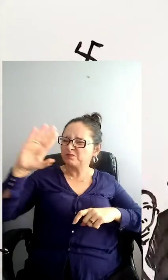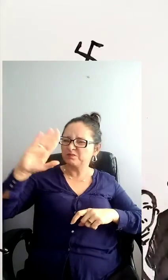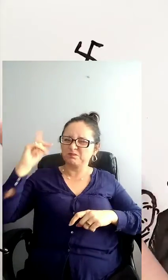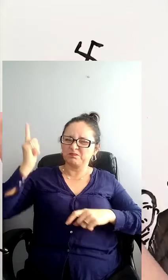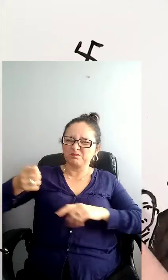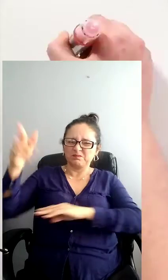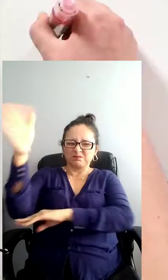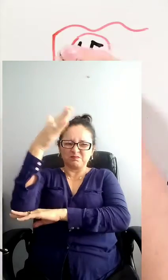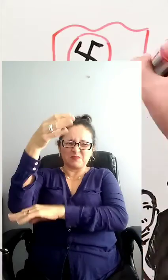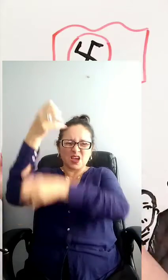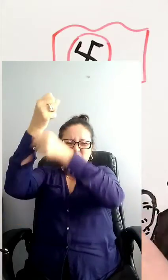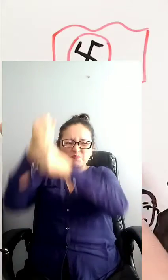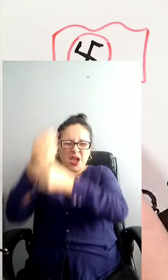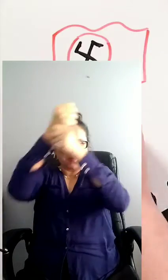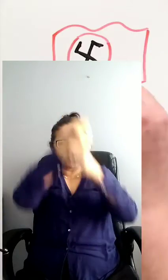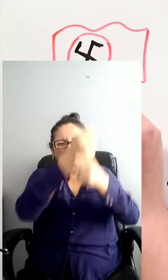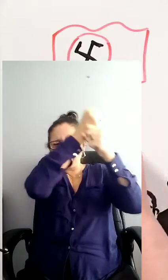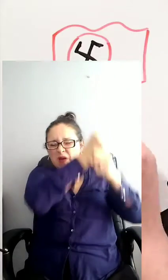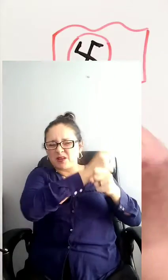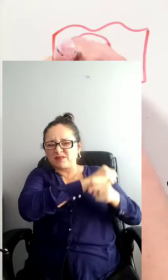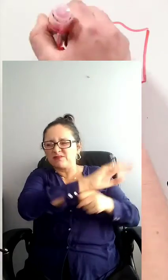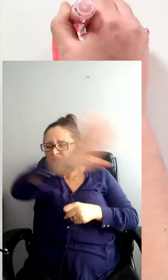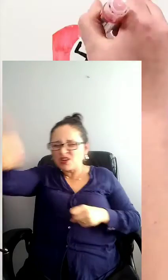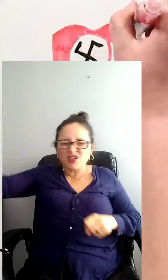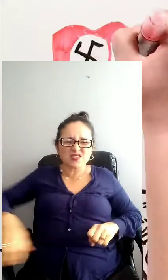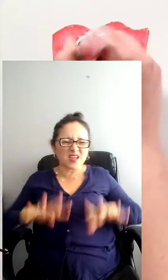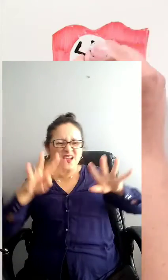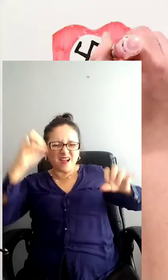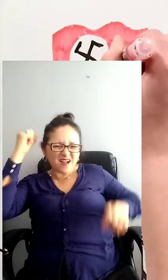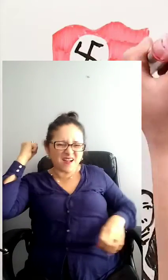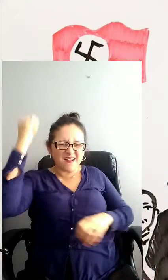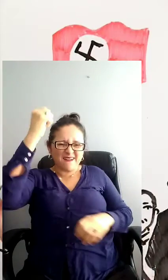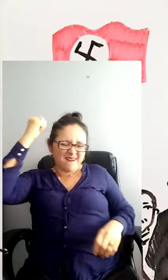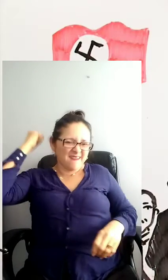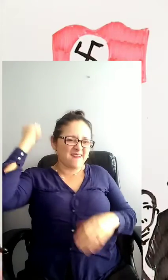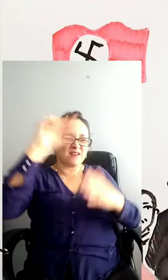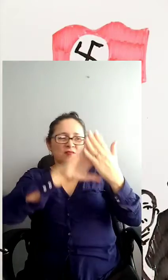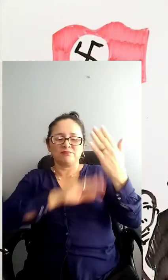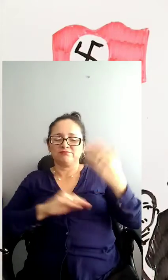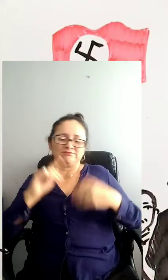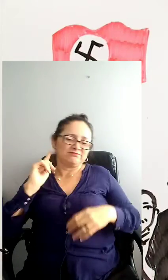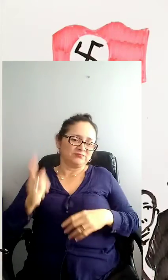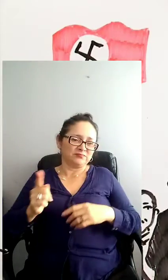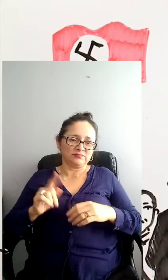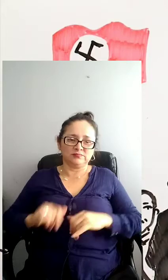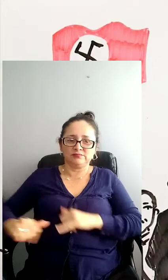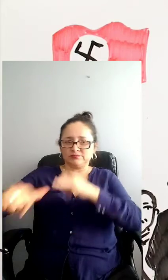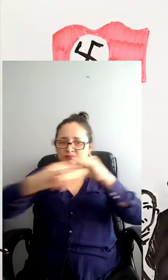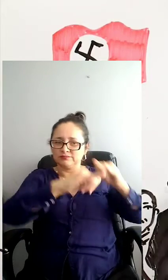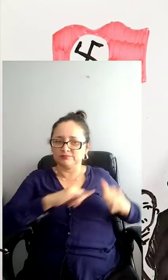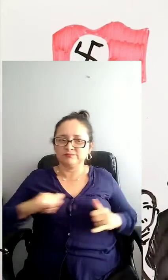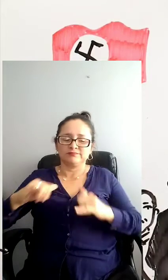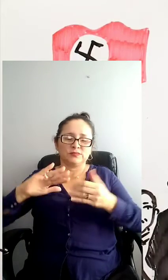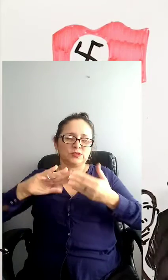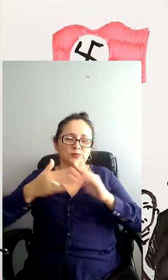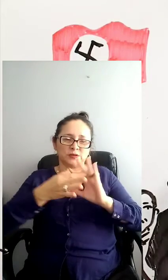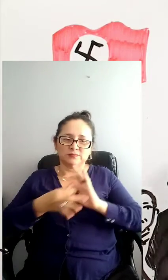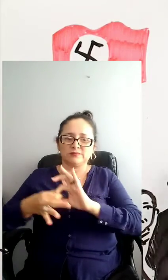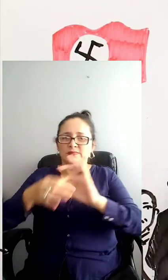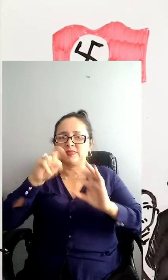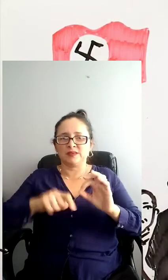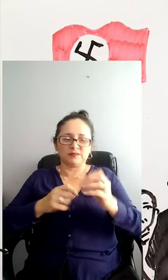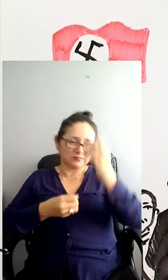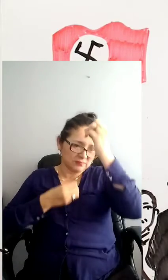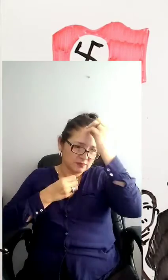audiencia creciente dispuestos a escuchar su propaganda demagógica, envuelta en una paracernalia de desfiles, banderas y hilos uniformes. Combinando hábilmente la